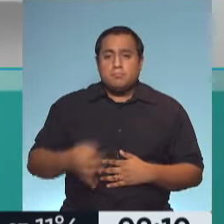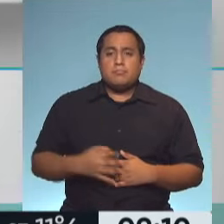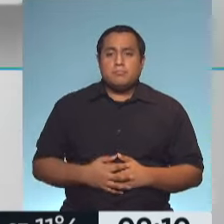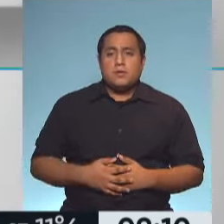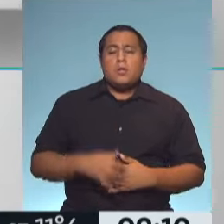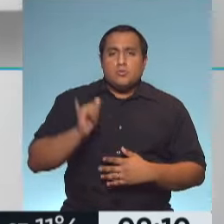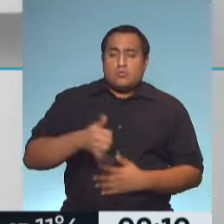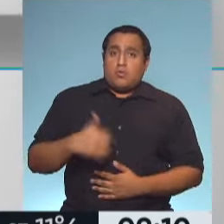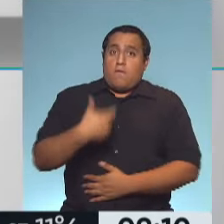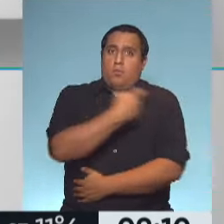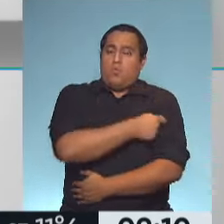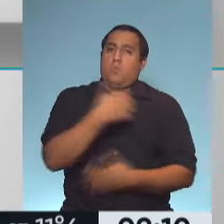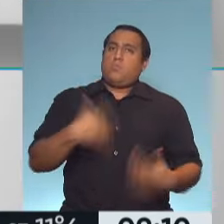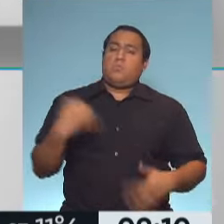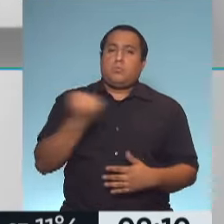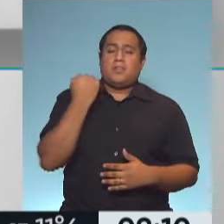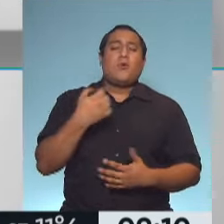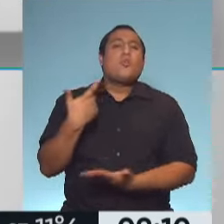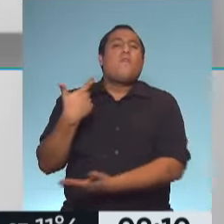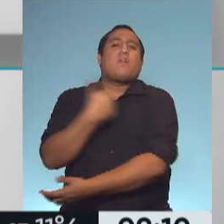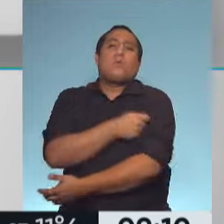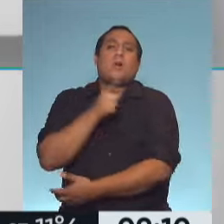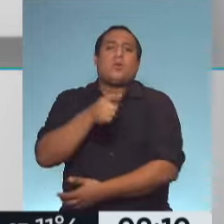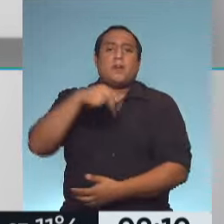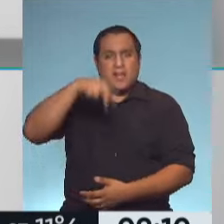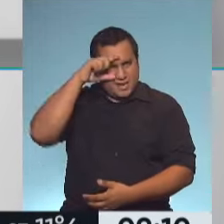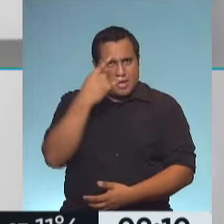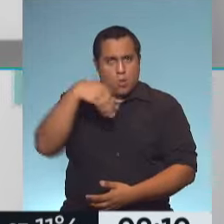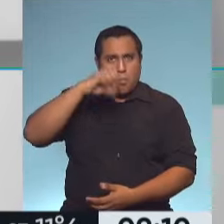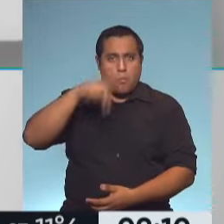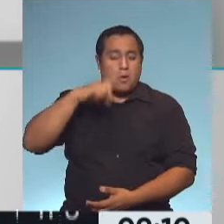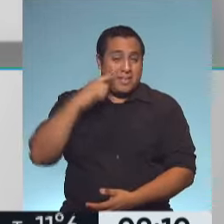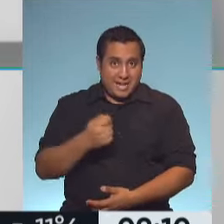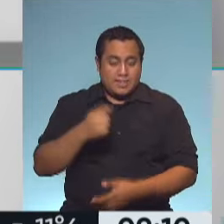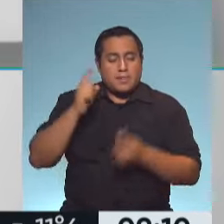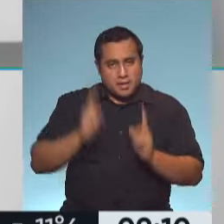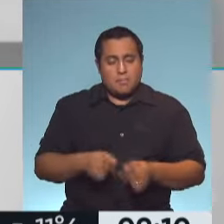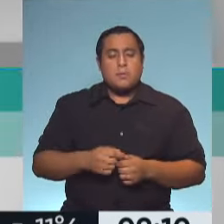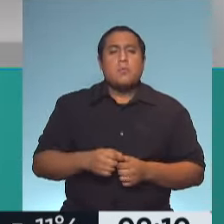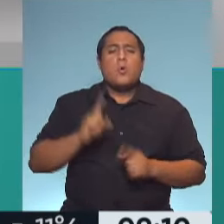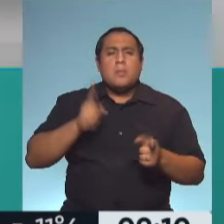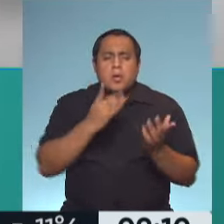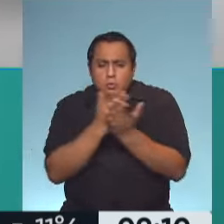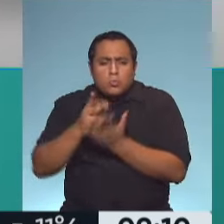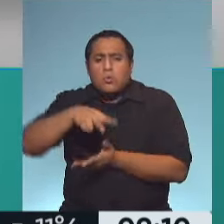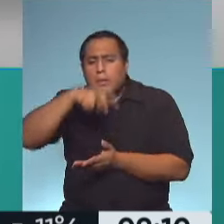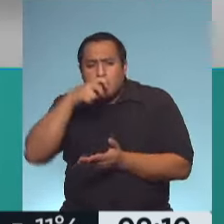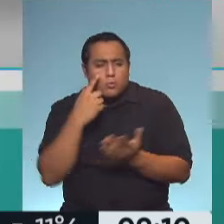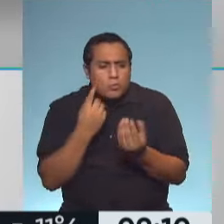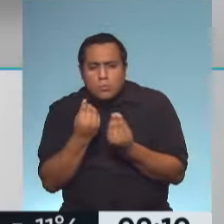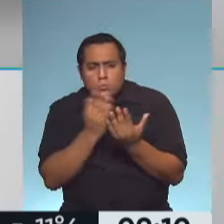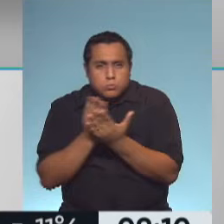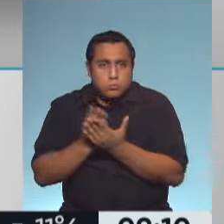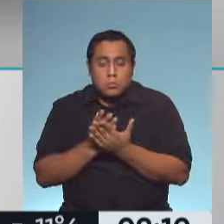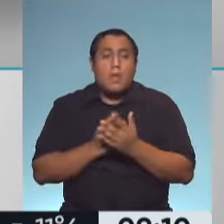tiene mucho valor. También la de la neumonía y con respecto al estudio respiratorio, es sencillo. Diríamos, todos los